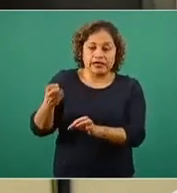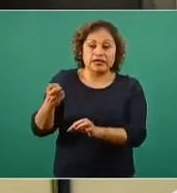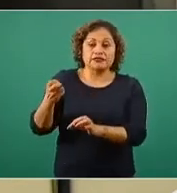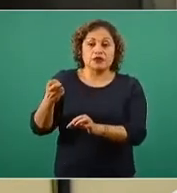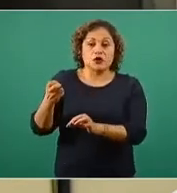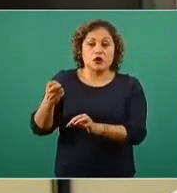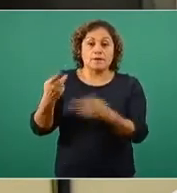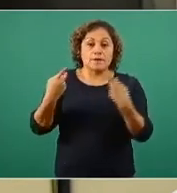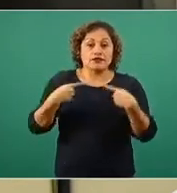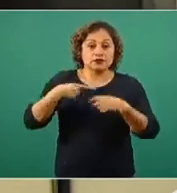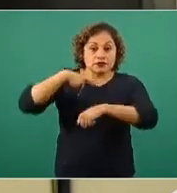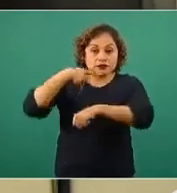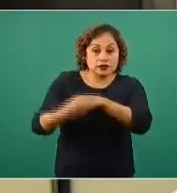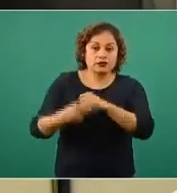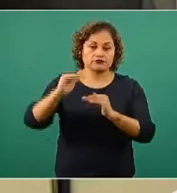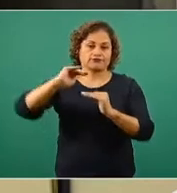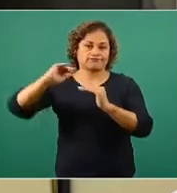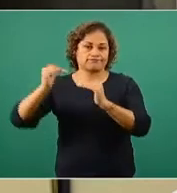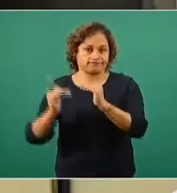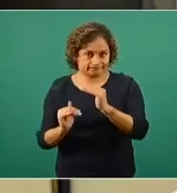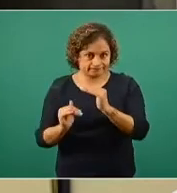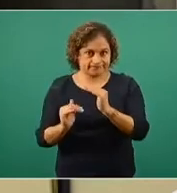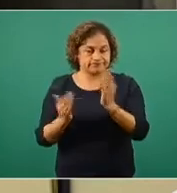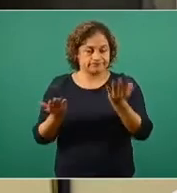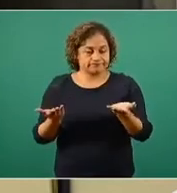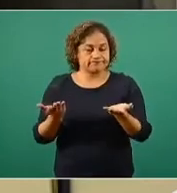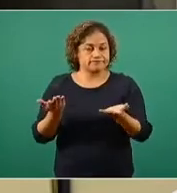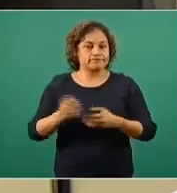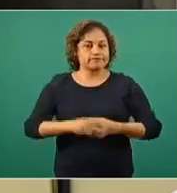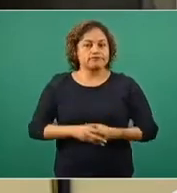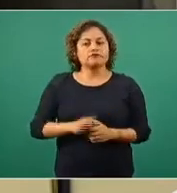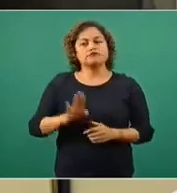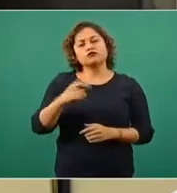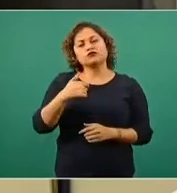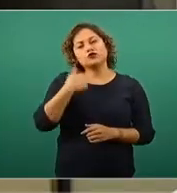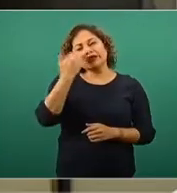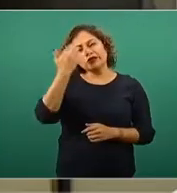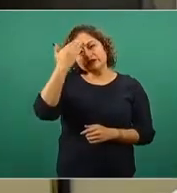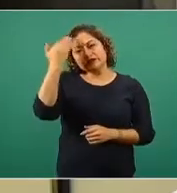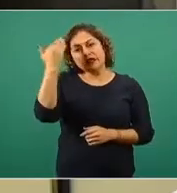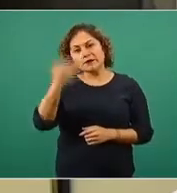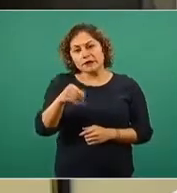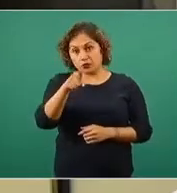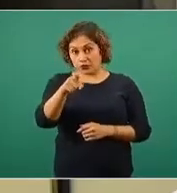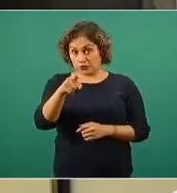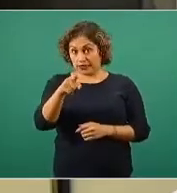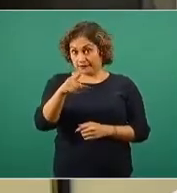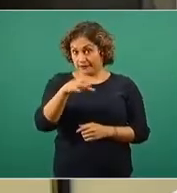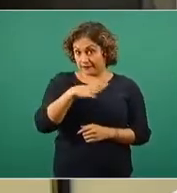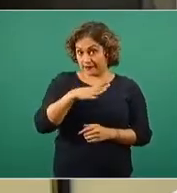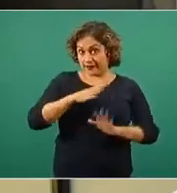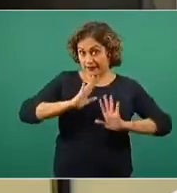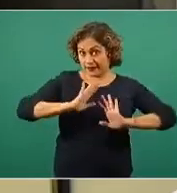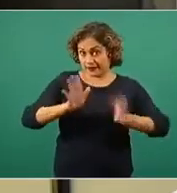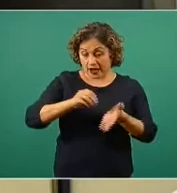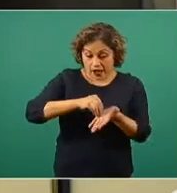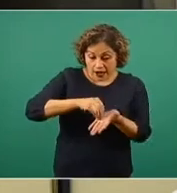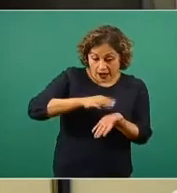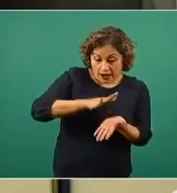población. Me gustaría saber si tienen planeado o se podría trabajar algún tipo de